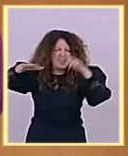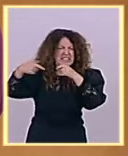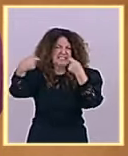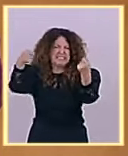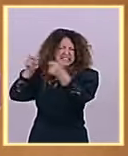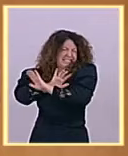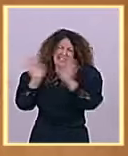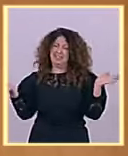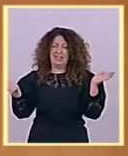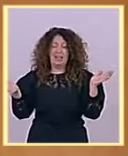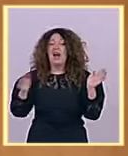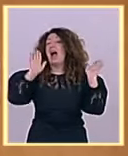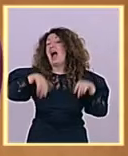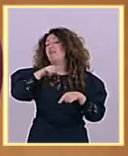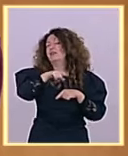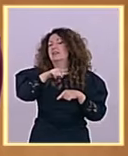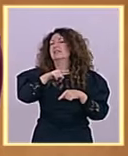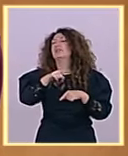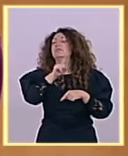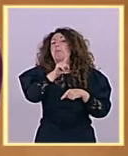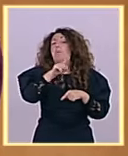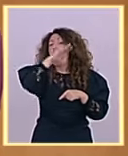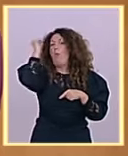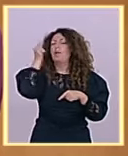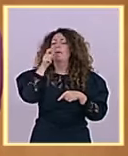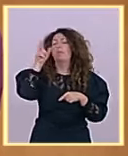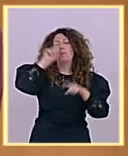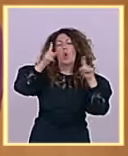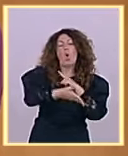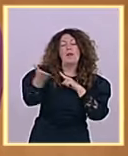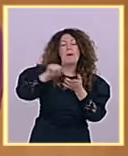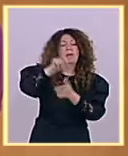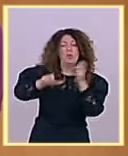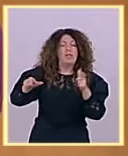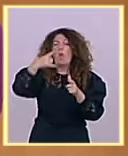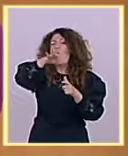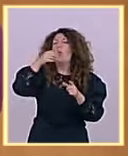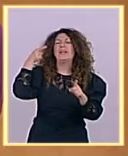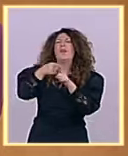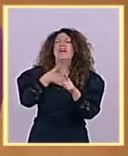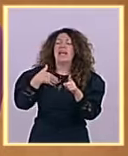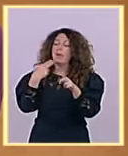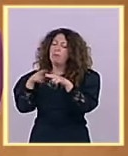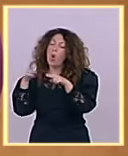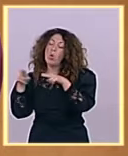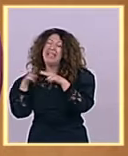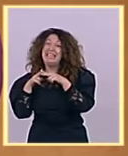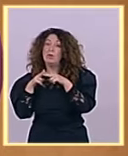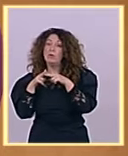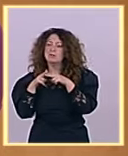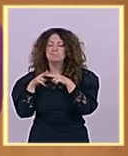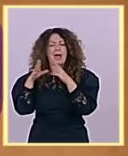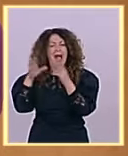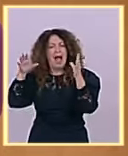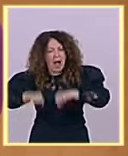ciudadanos que lo que quieren es que los políticos nos pongamos de acuerdo para paliar su sufrimiento con motivo de esta situación económica